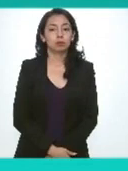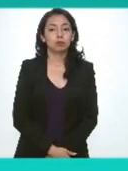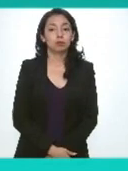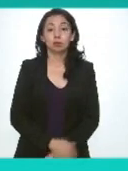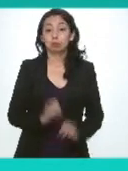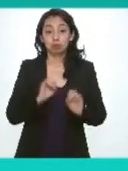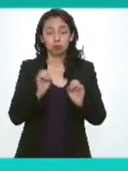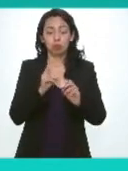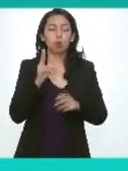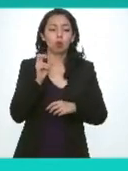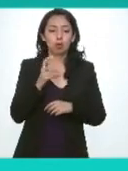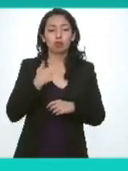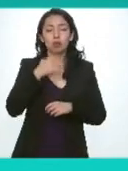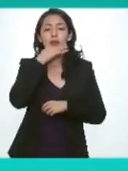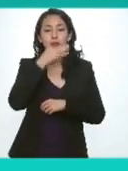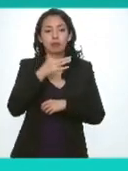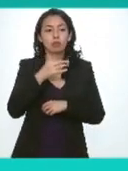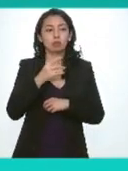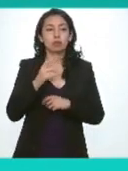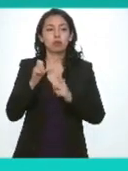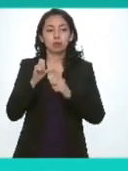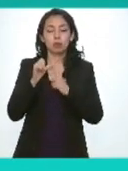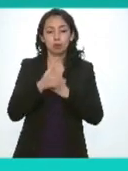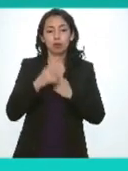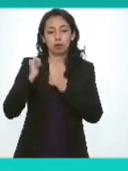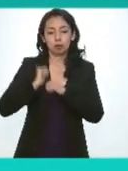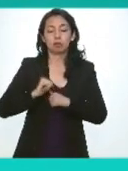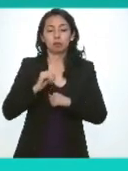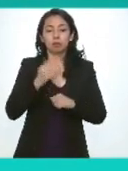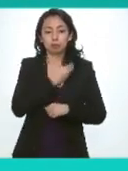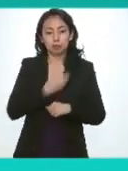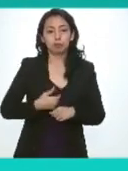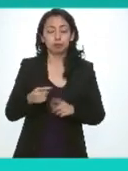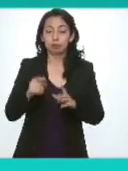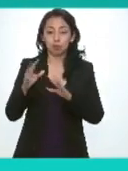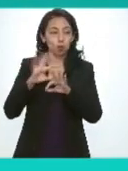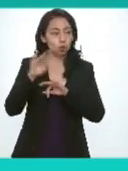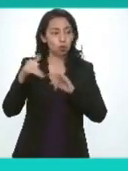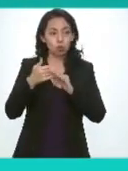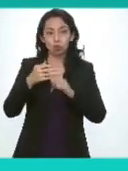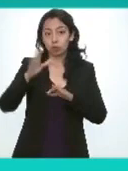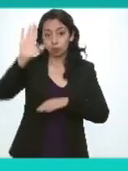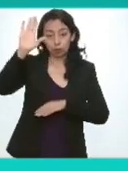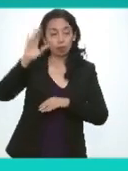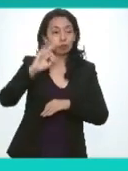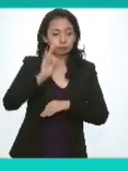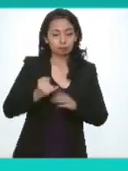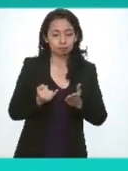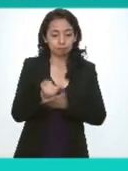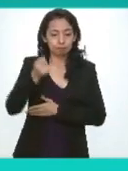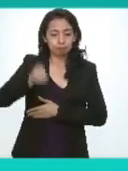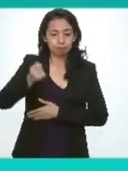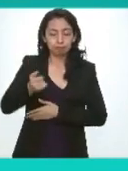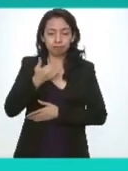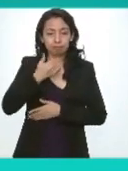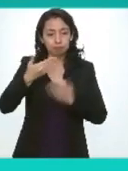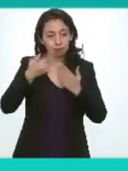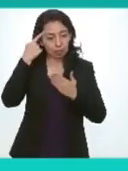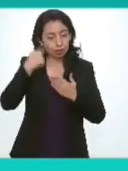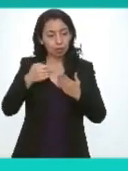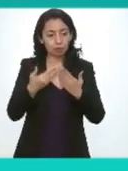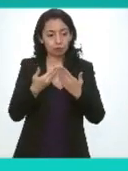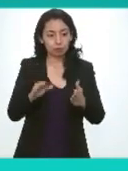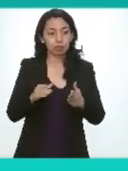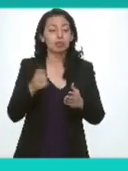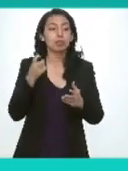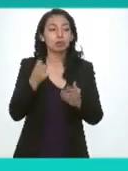nadie en el sentido le informo que se aprueba por unanimidad de los votos de los presentes el orden del día para la presenta sesión